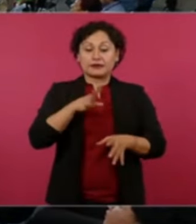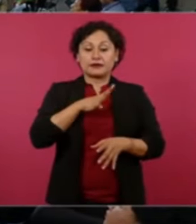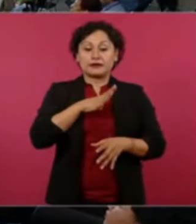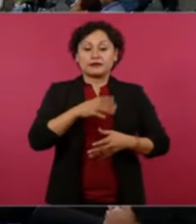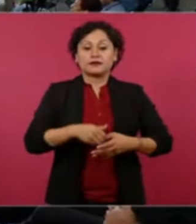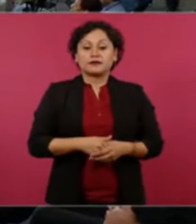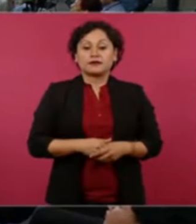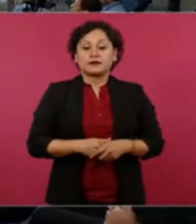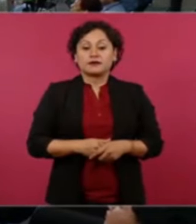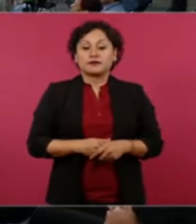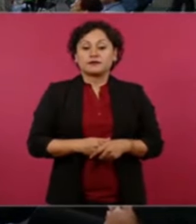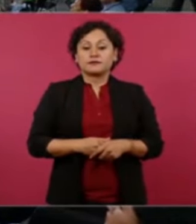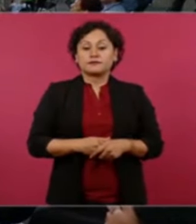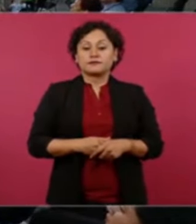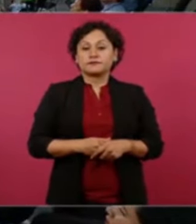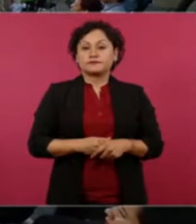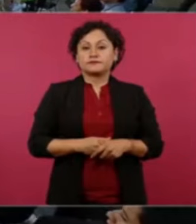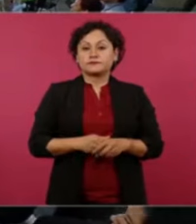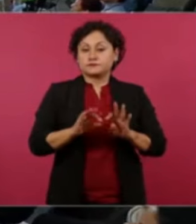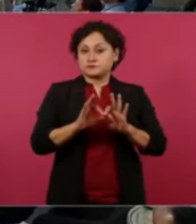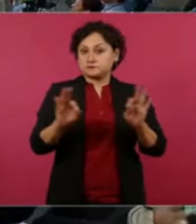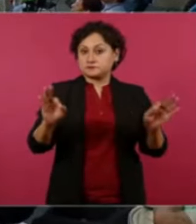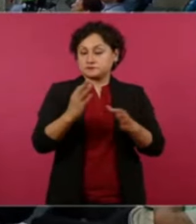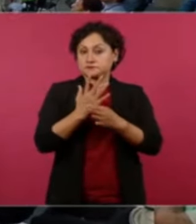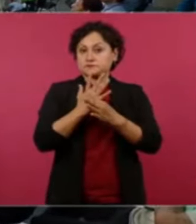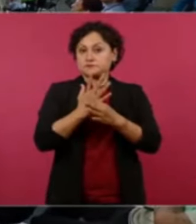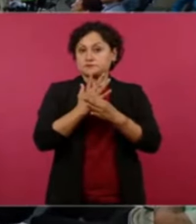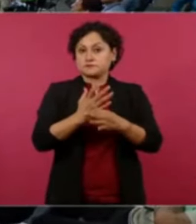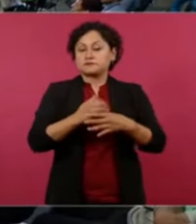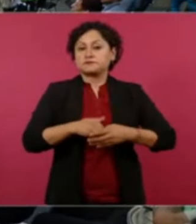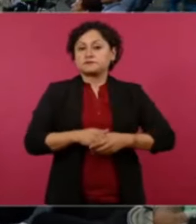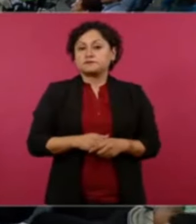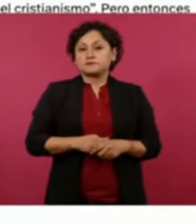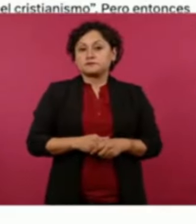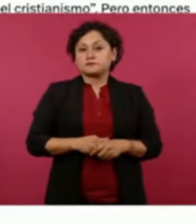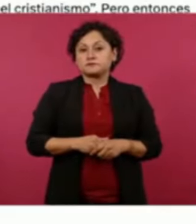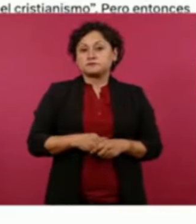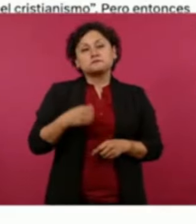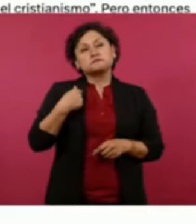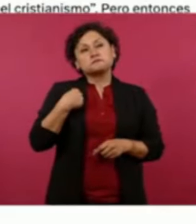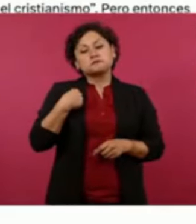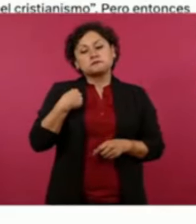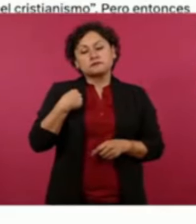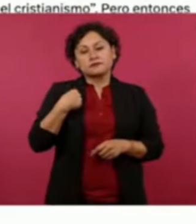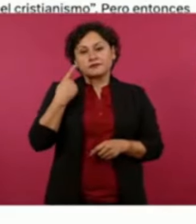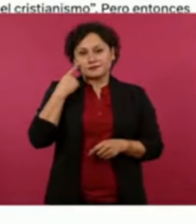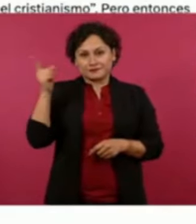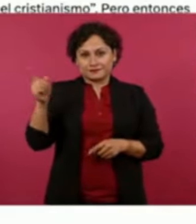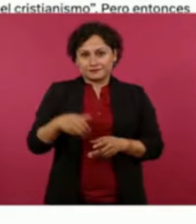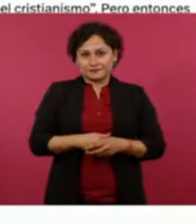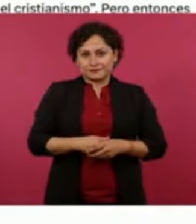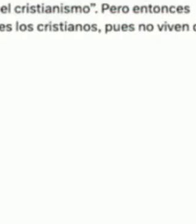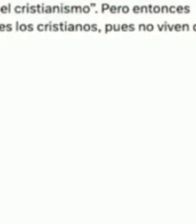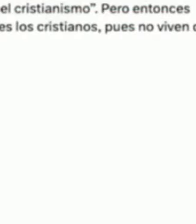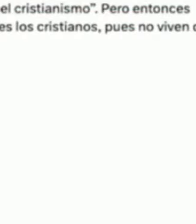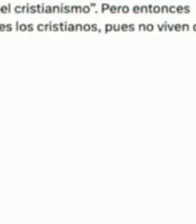no sé de nadie que haya hecho más por la humanidad que Jesús